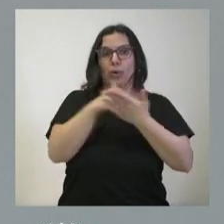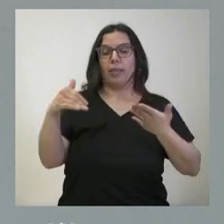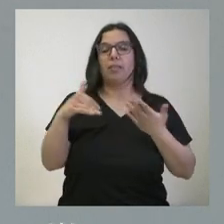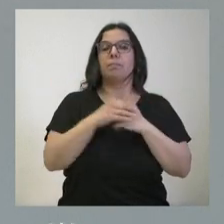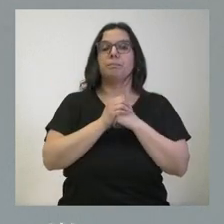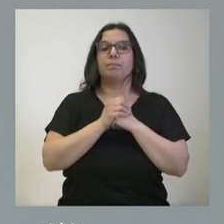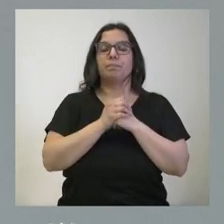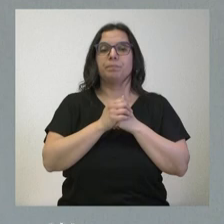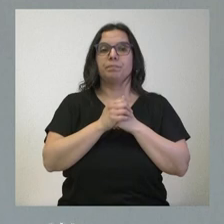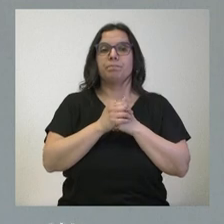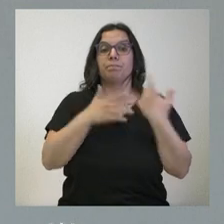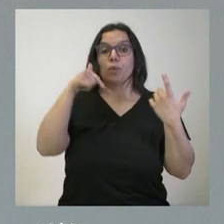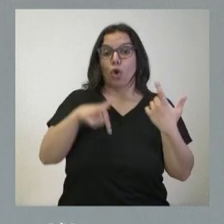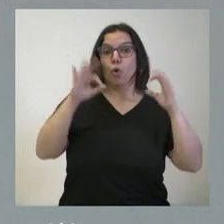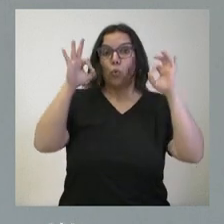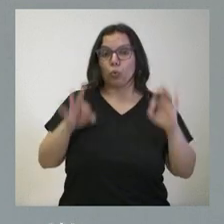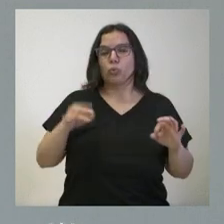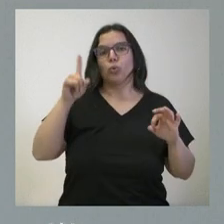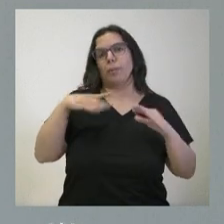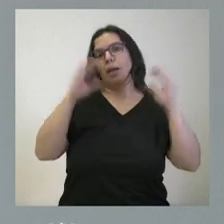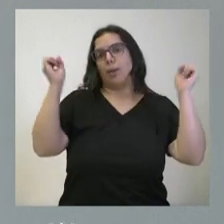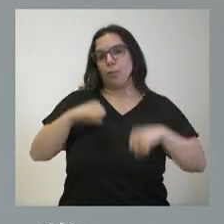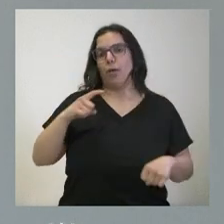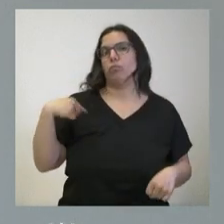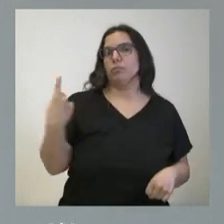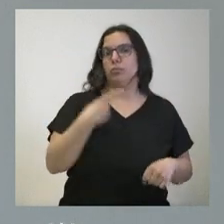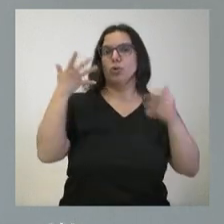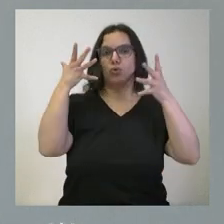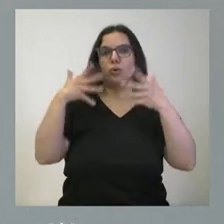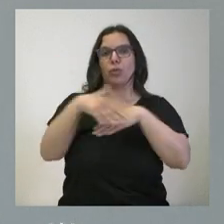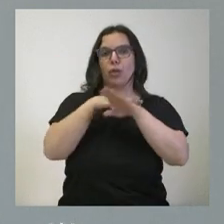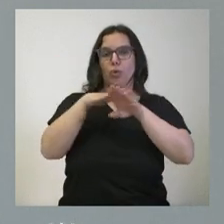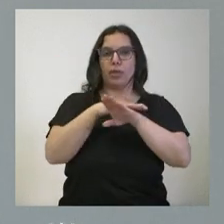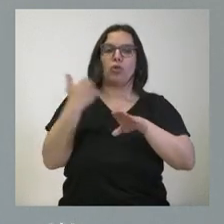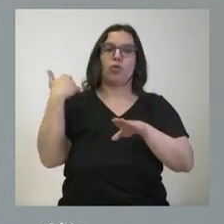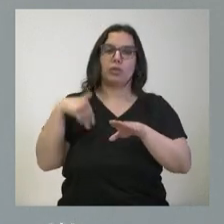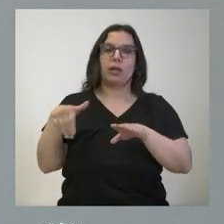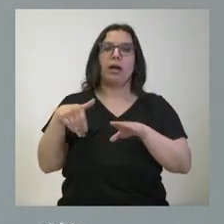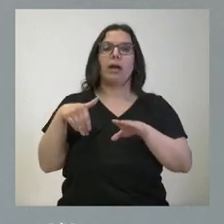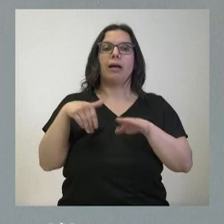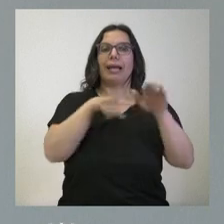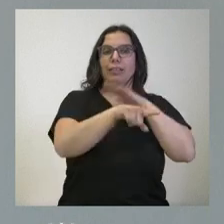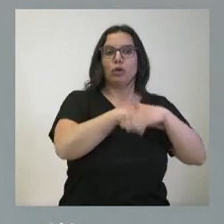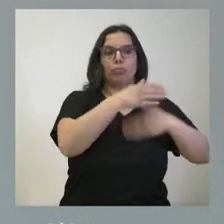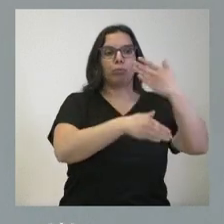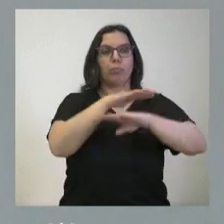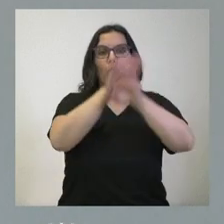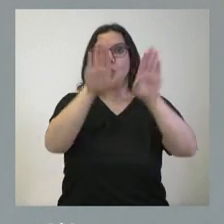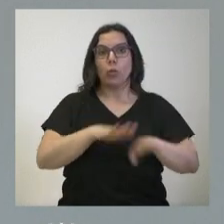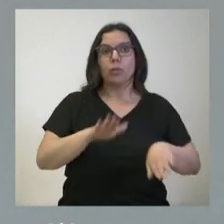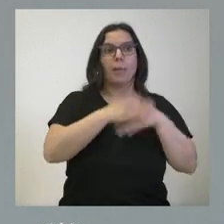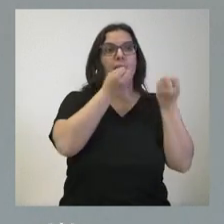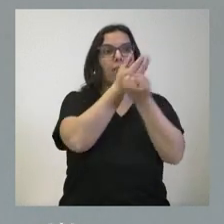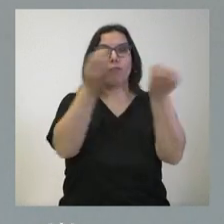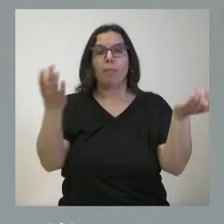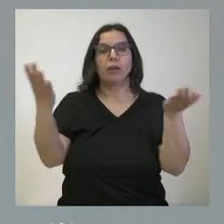y que hoy, justo, también se ha aprobado por parte del Consejo de Gobierno, una vez realizado los últimos trámites y este proceso de información al conjunto